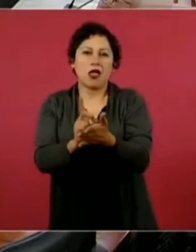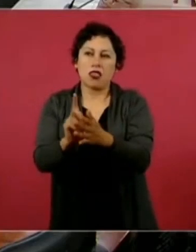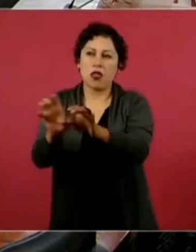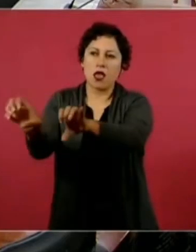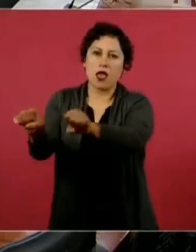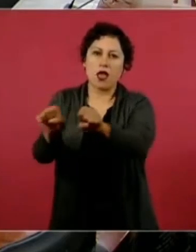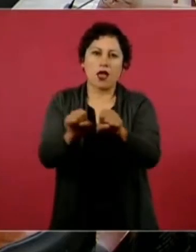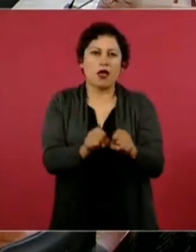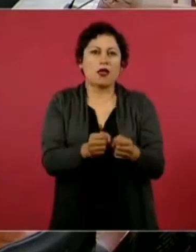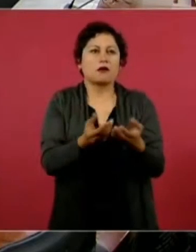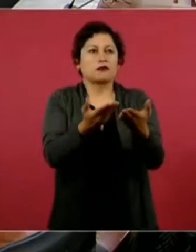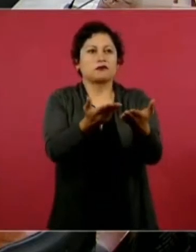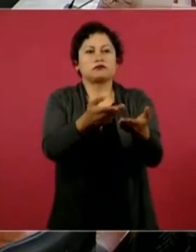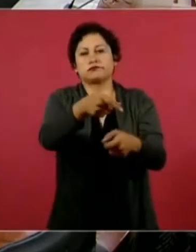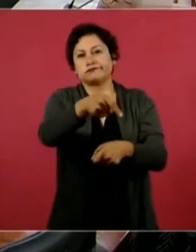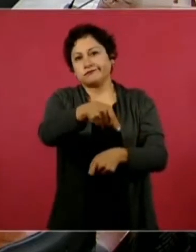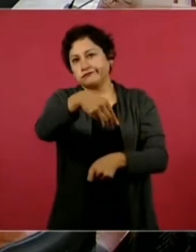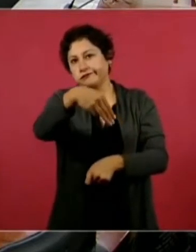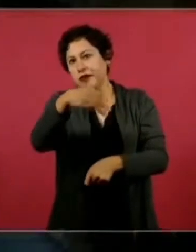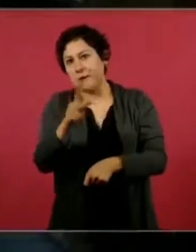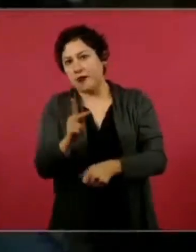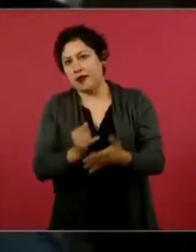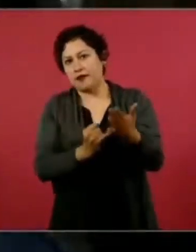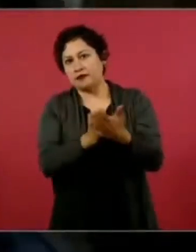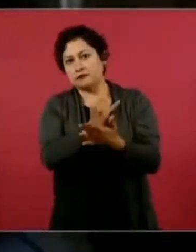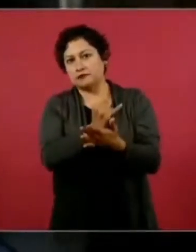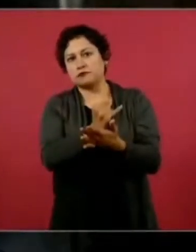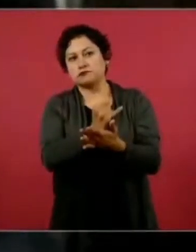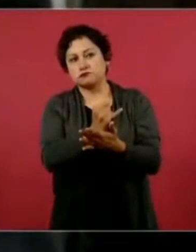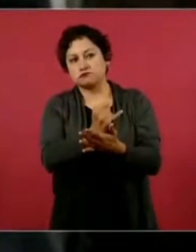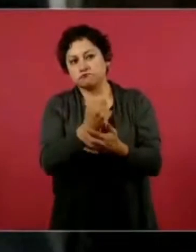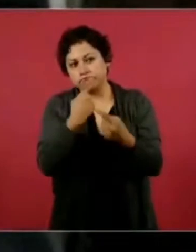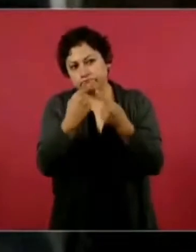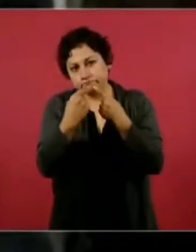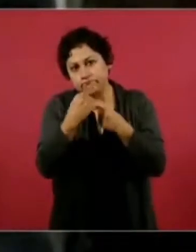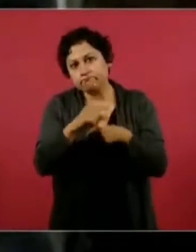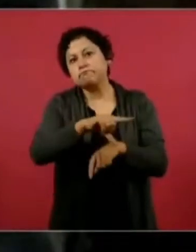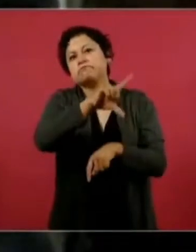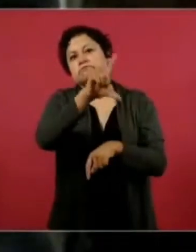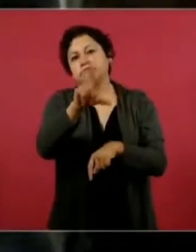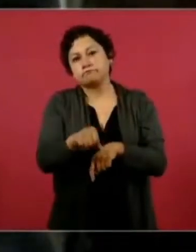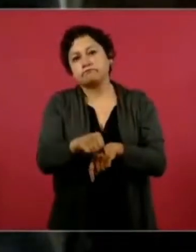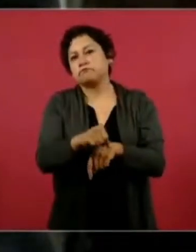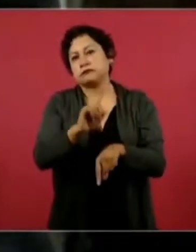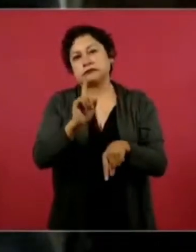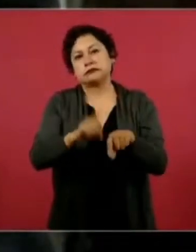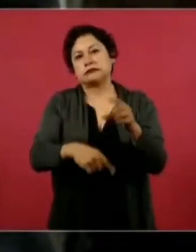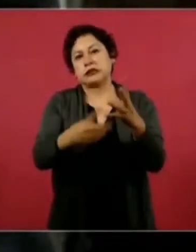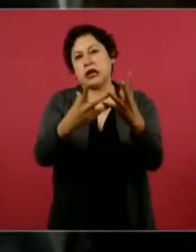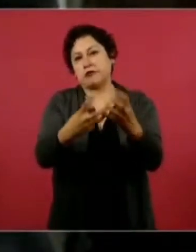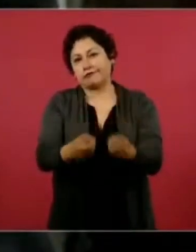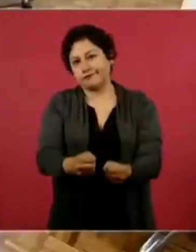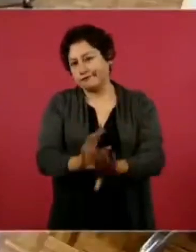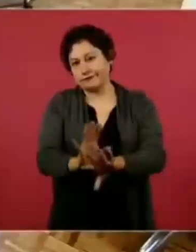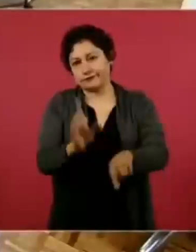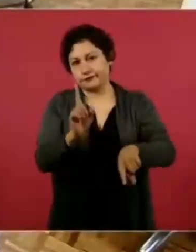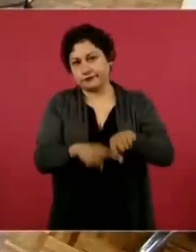disposición del Ministerio Público y después se da la destrucción, como fue este caso ahí en Reynosa.